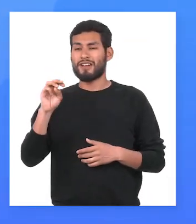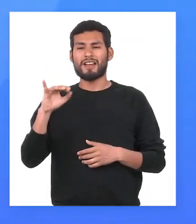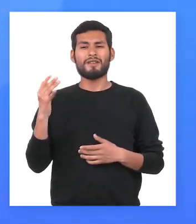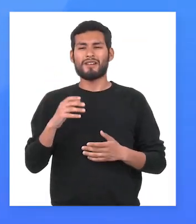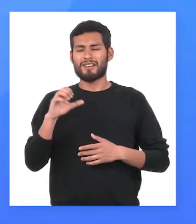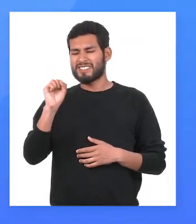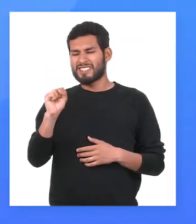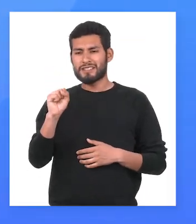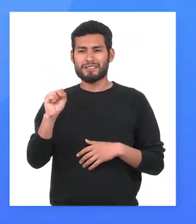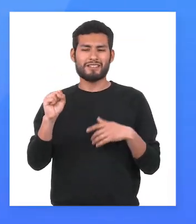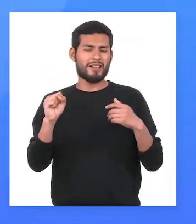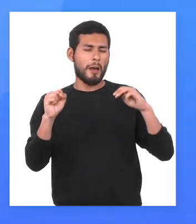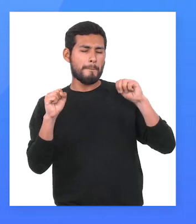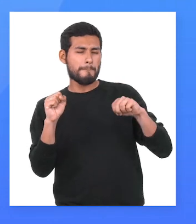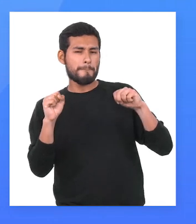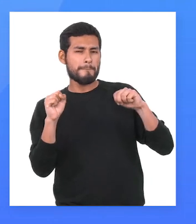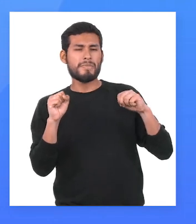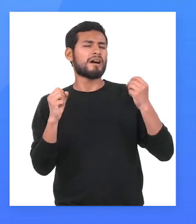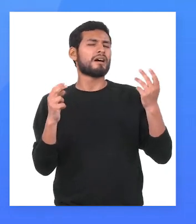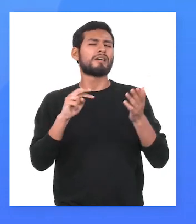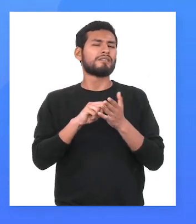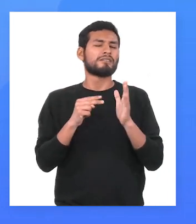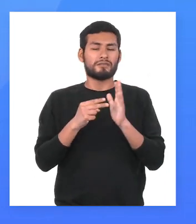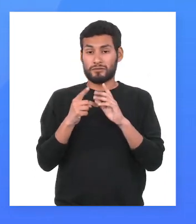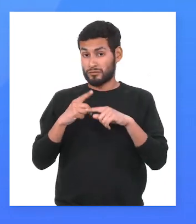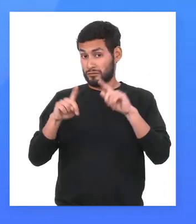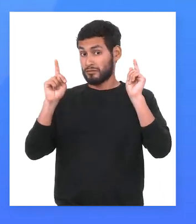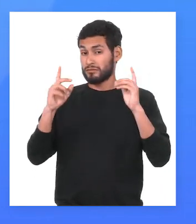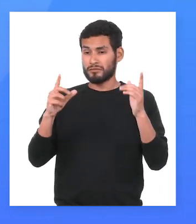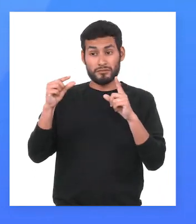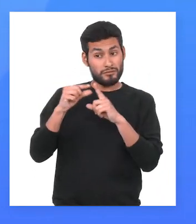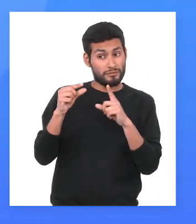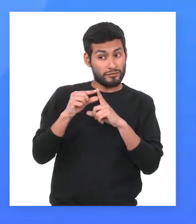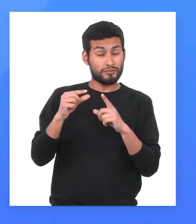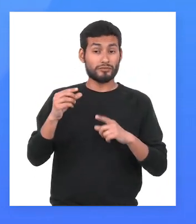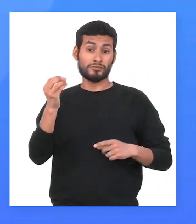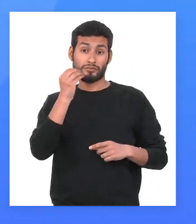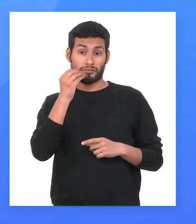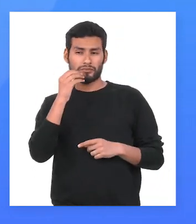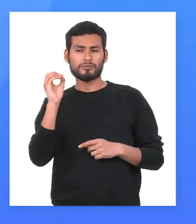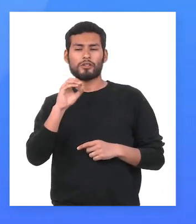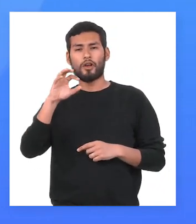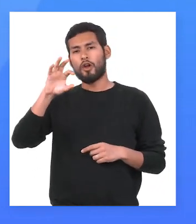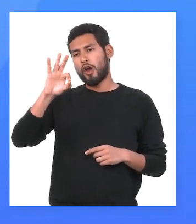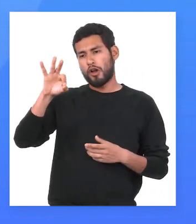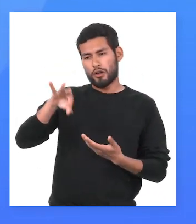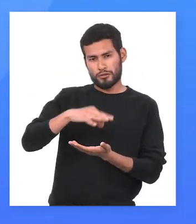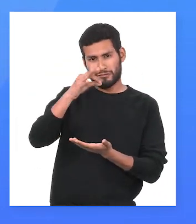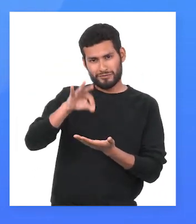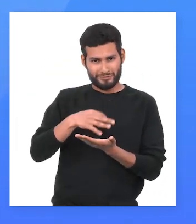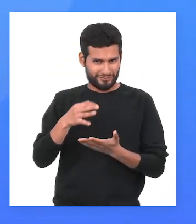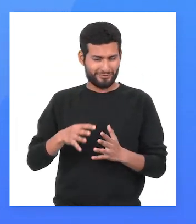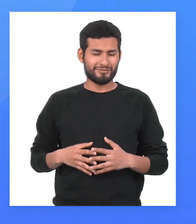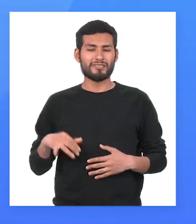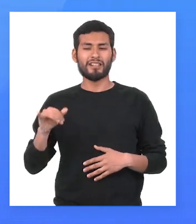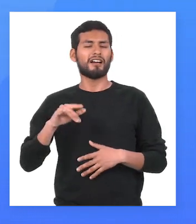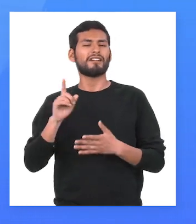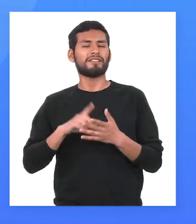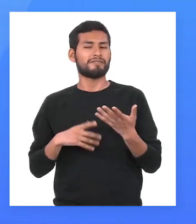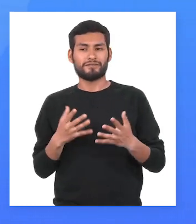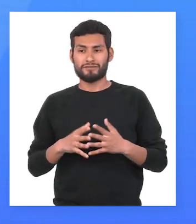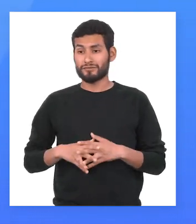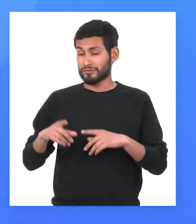ss y mm le dan un significado diferente tanto a la palabra comer como a coser. Además, también pueden